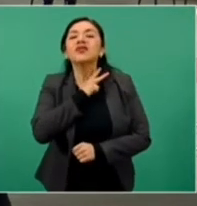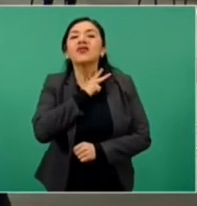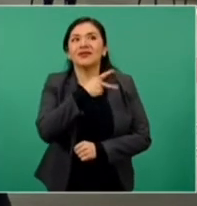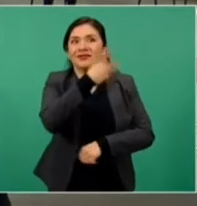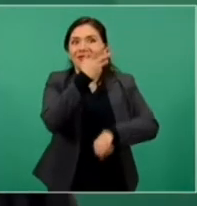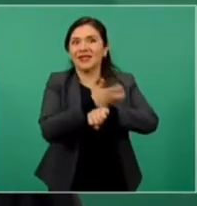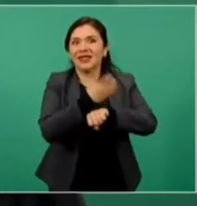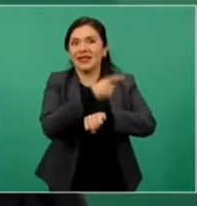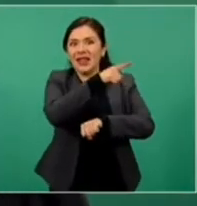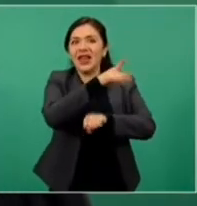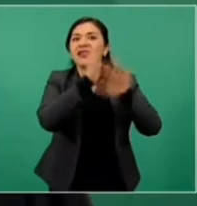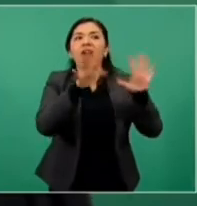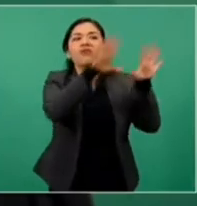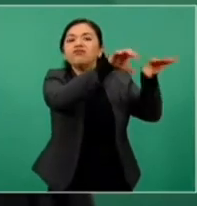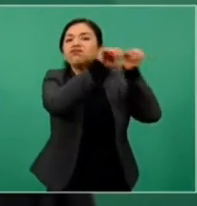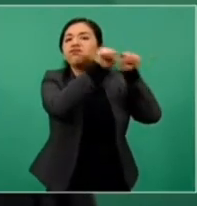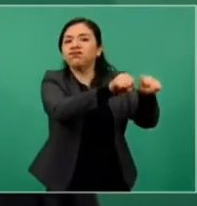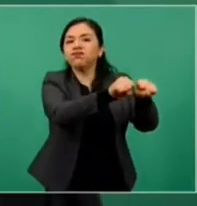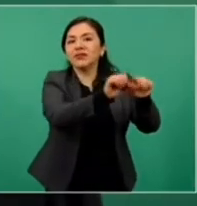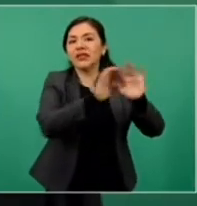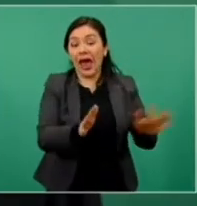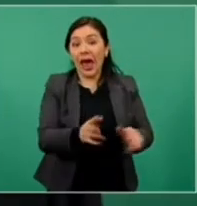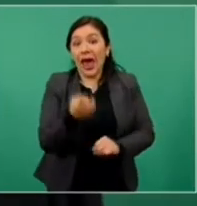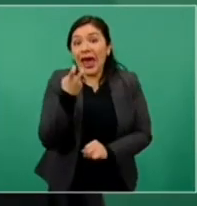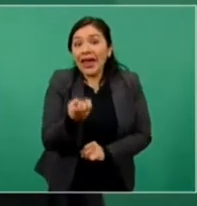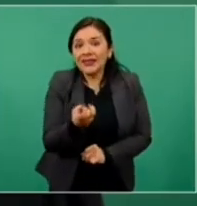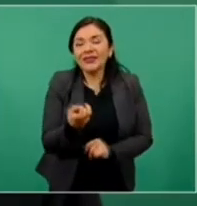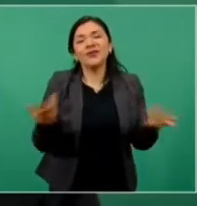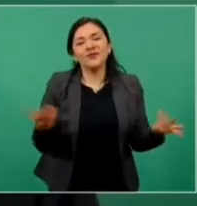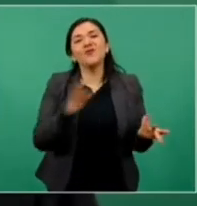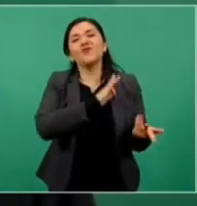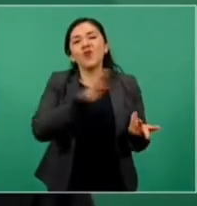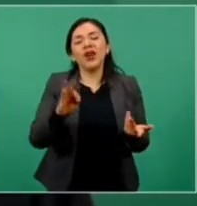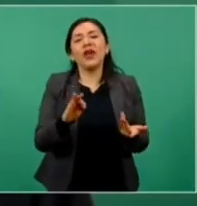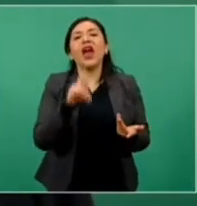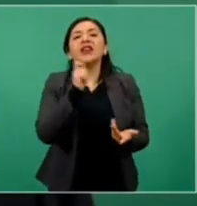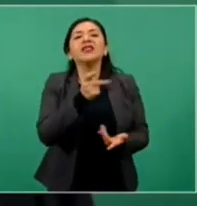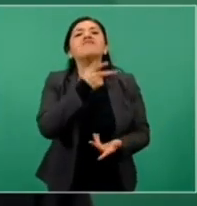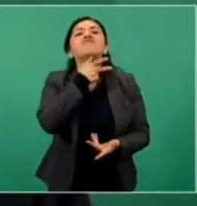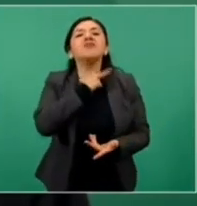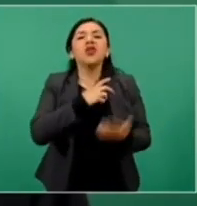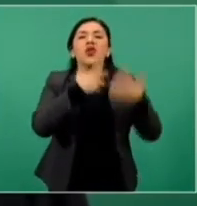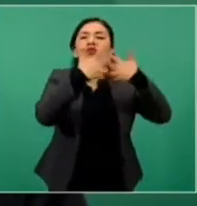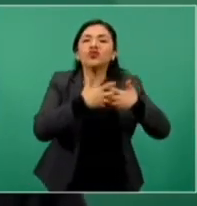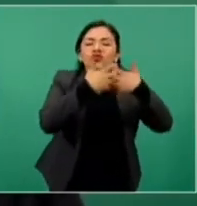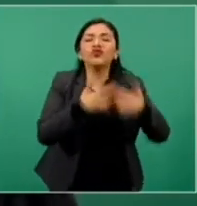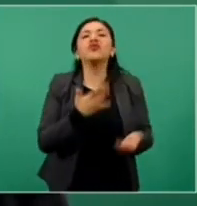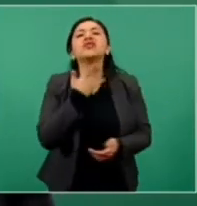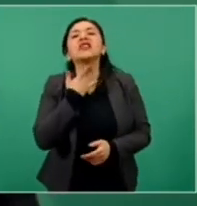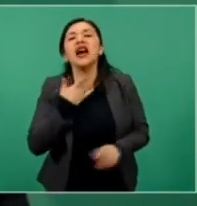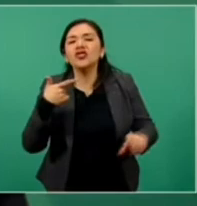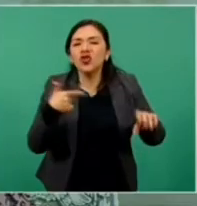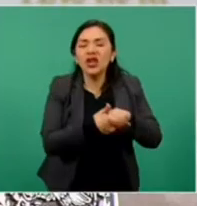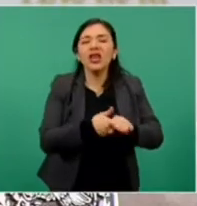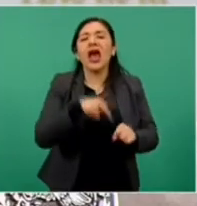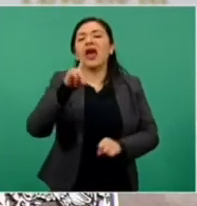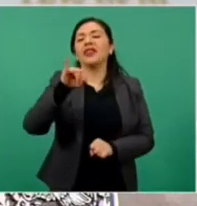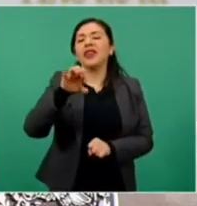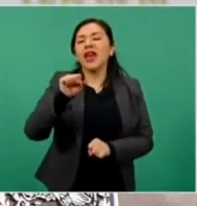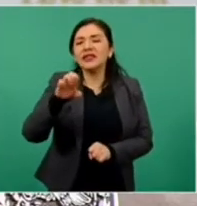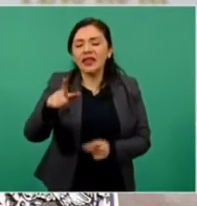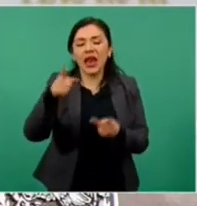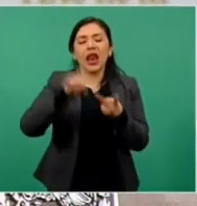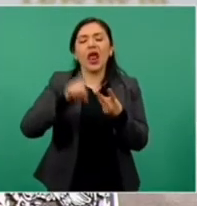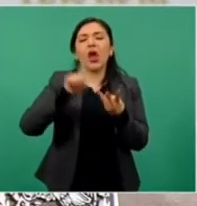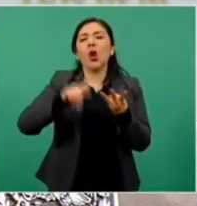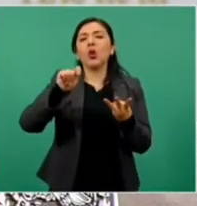y esto va a permitir que todos los combustibles, las gasolinas, el diésel, la turbosina, pues